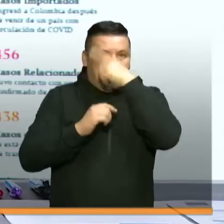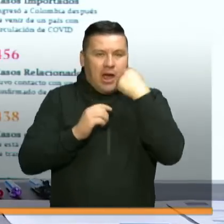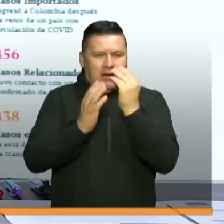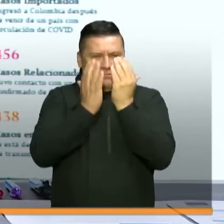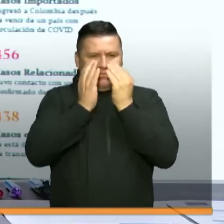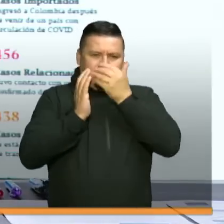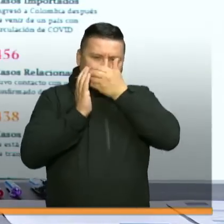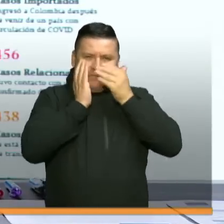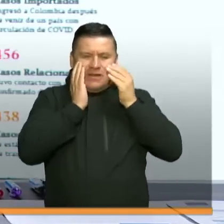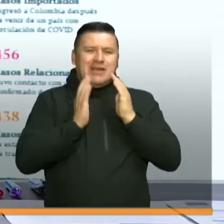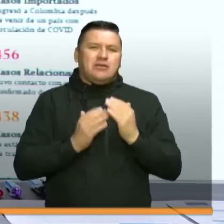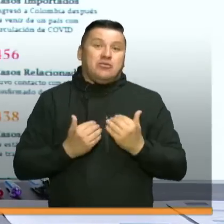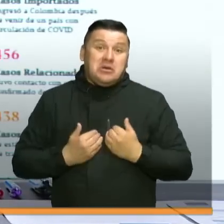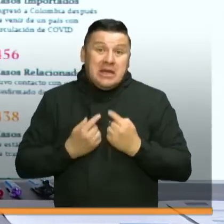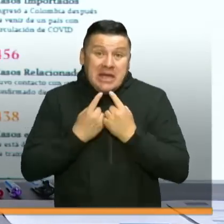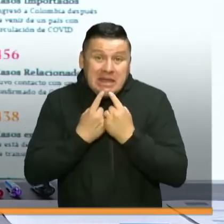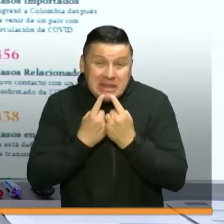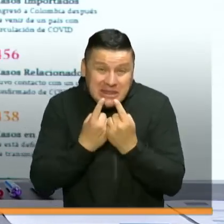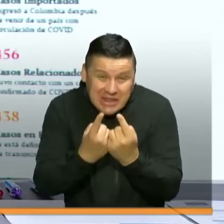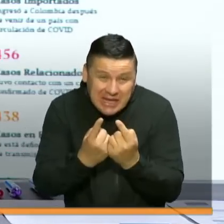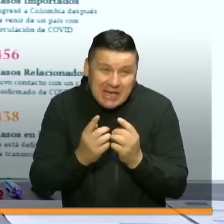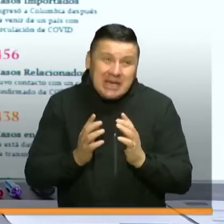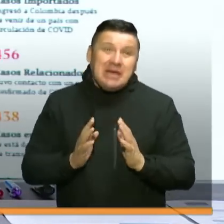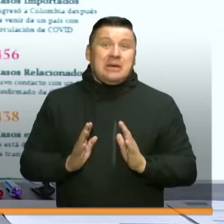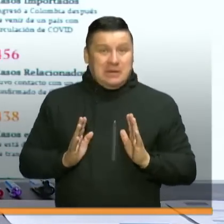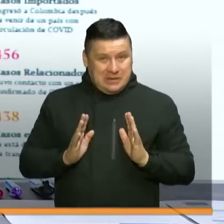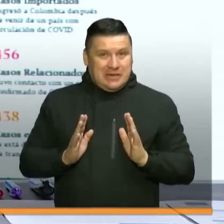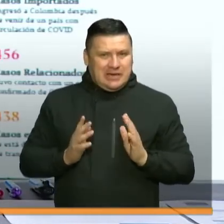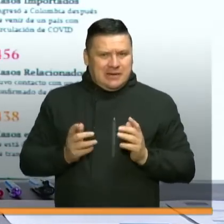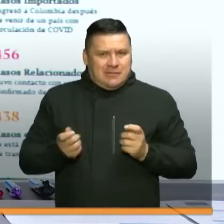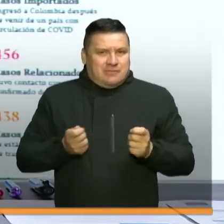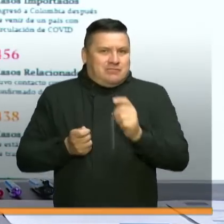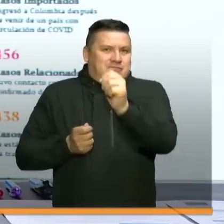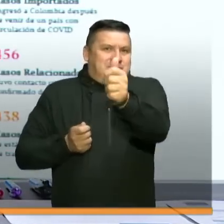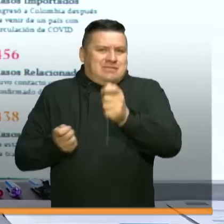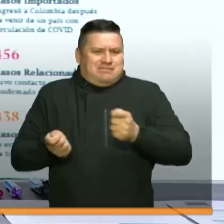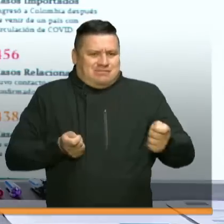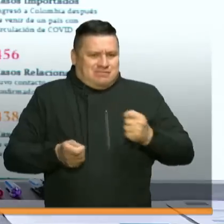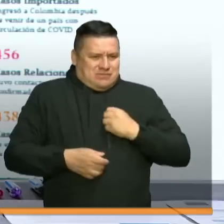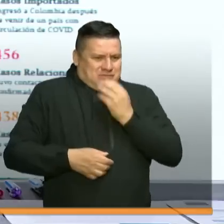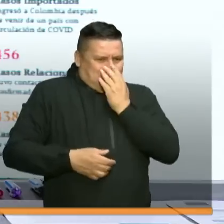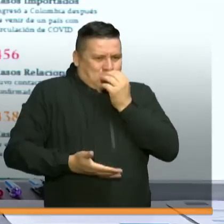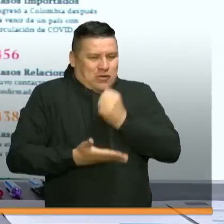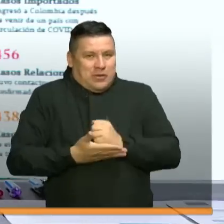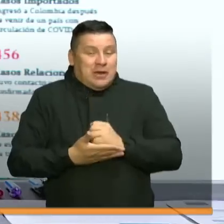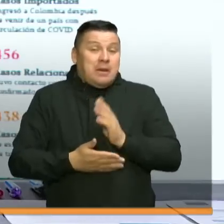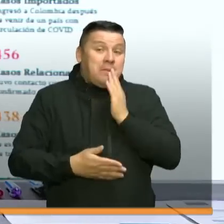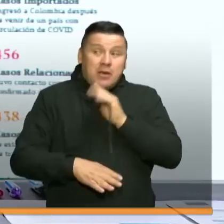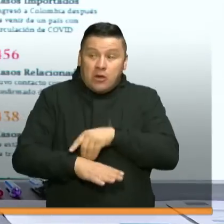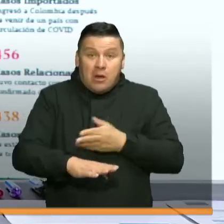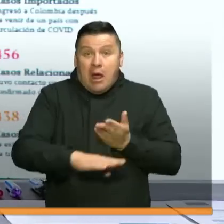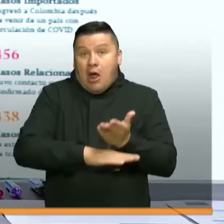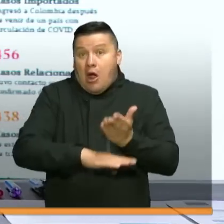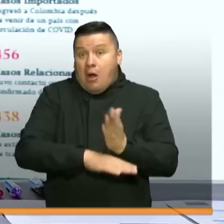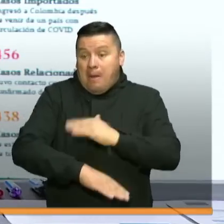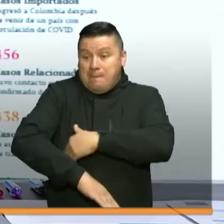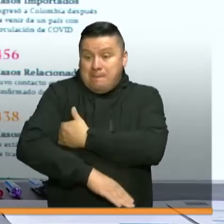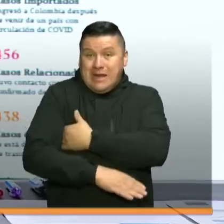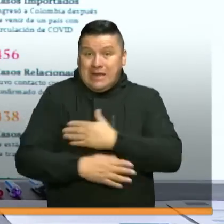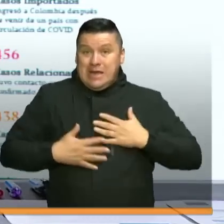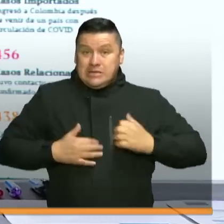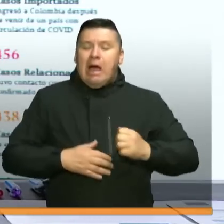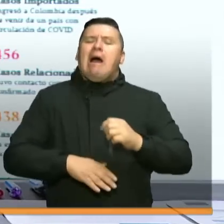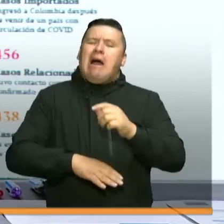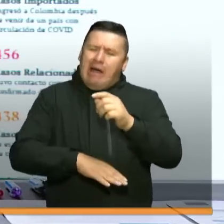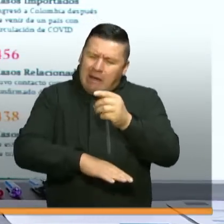Entonces, yo diría que ahí hay un poco de autonomía de parte de ustedes en el uso. Ya la recomendación del Ministerio de Salud es